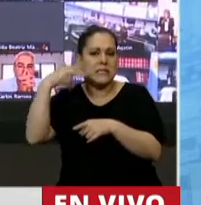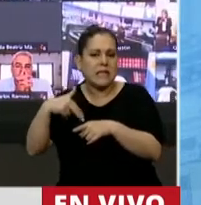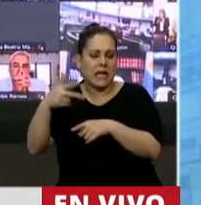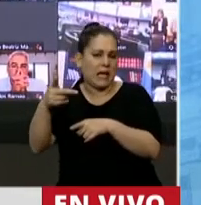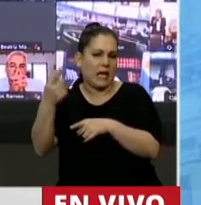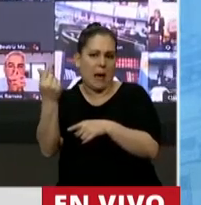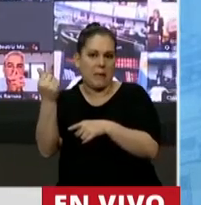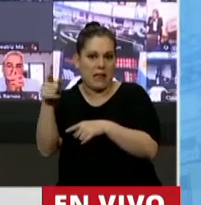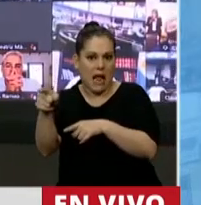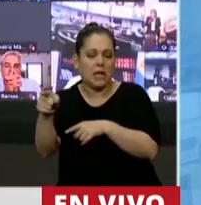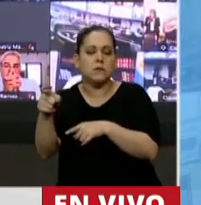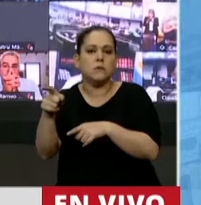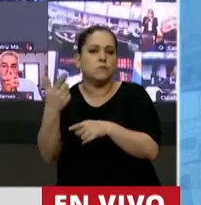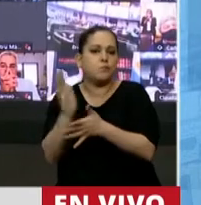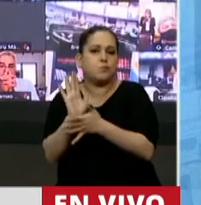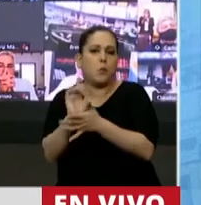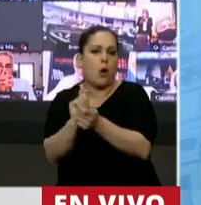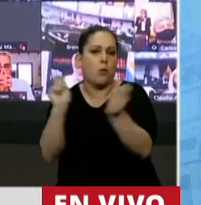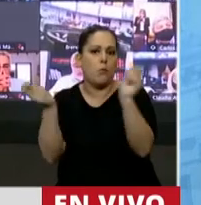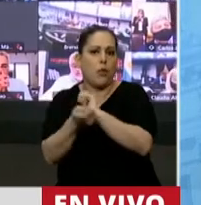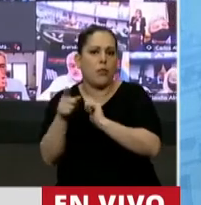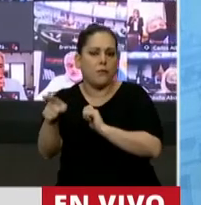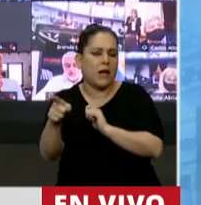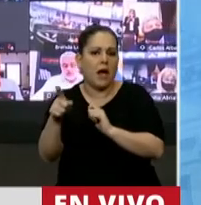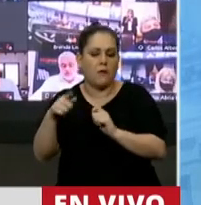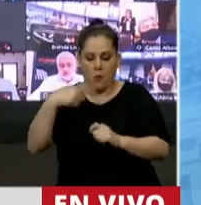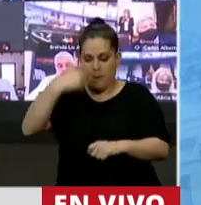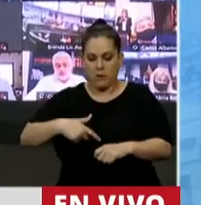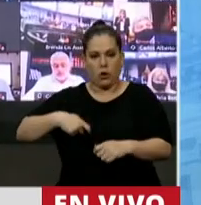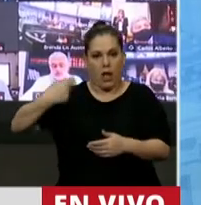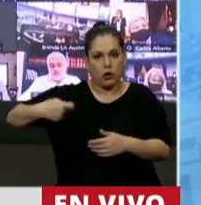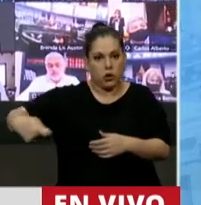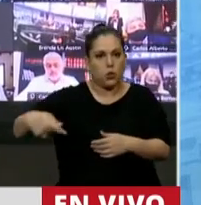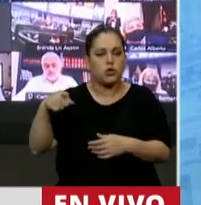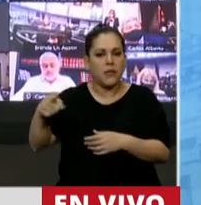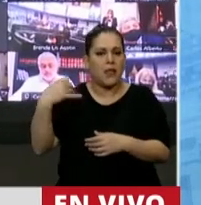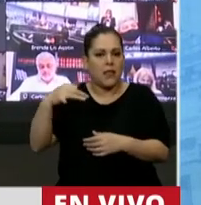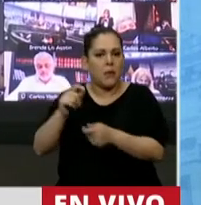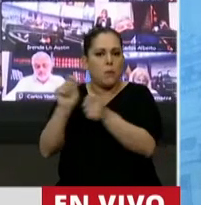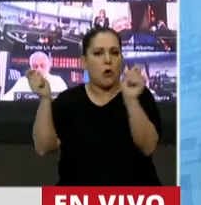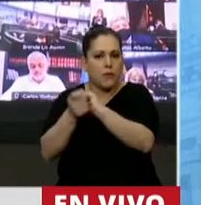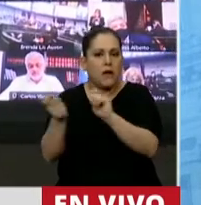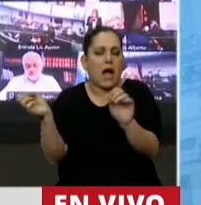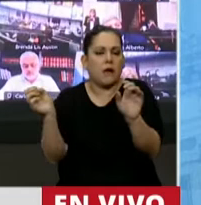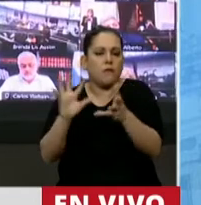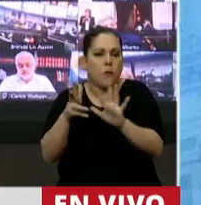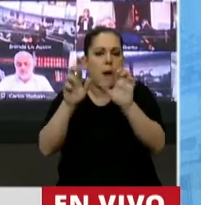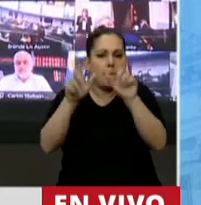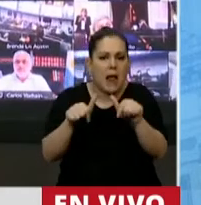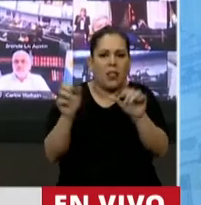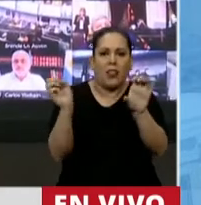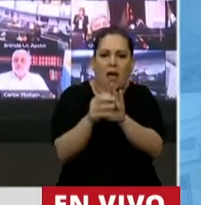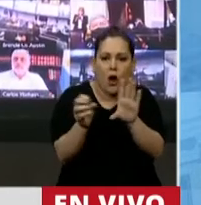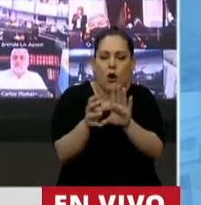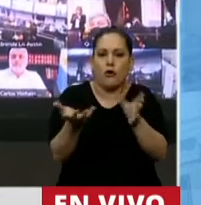¿Qué quiere decir esto? Modificar la condición del contribuyente, modificar la capacidad de ahorro de los sujetos